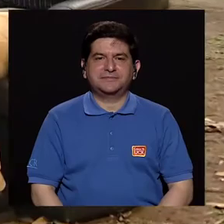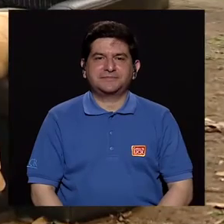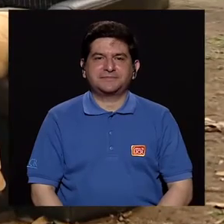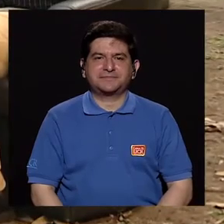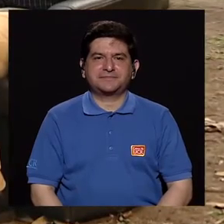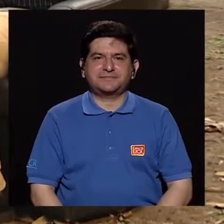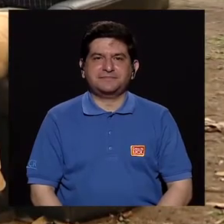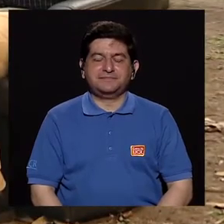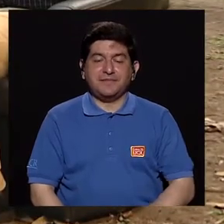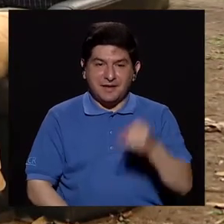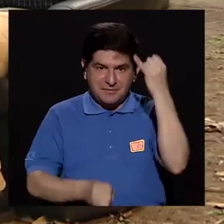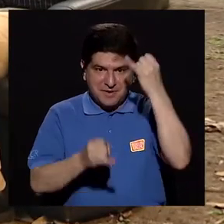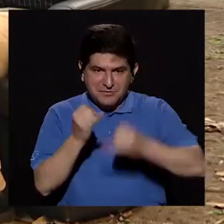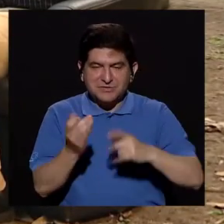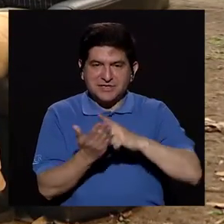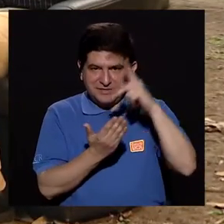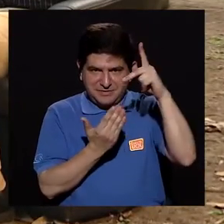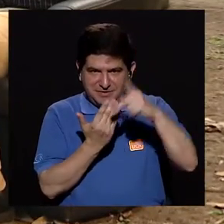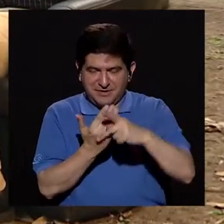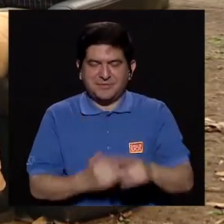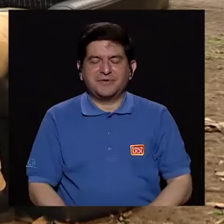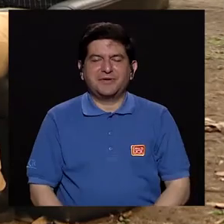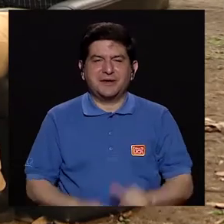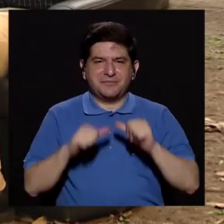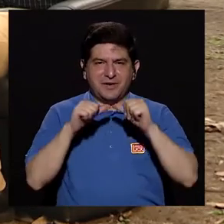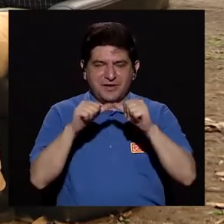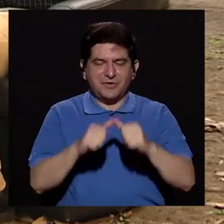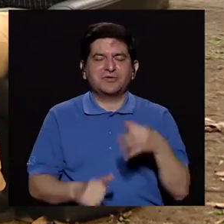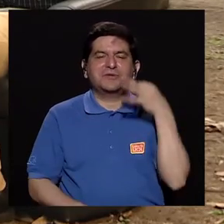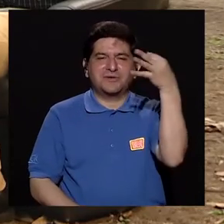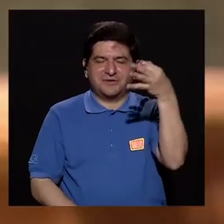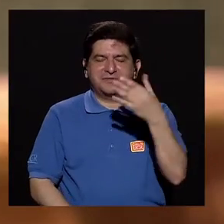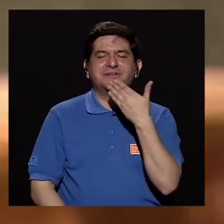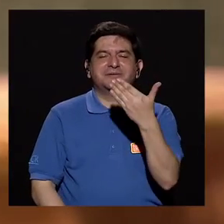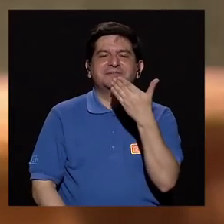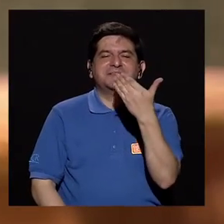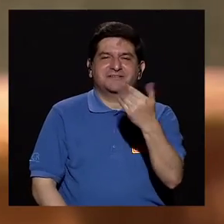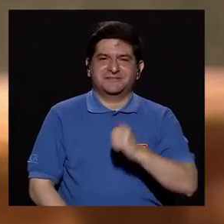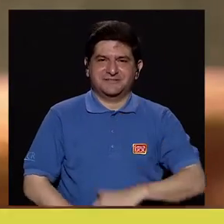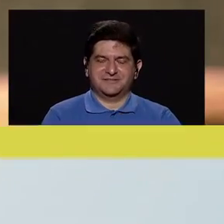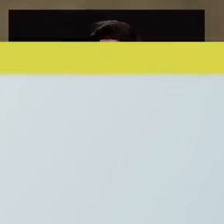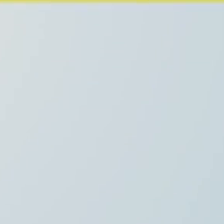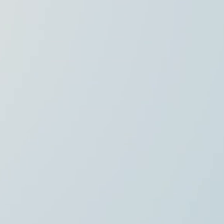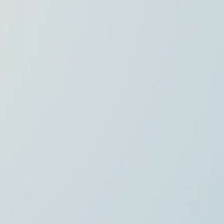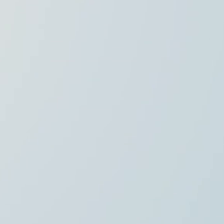Vamos entonces, doctora, a despedir esta sección y esperamos que nos siga acompañando próximamente. Muchas gracias.